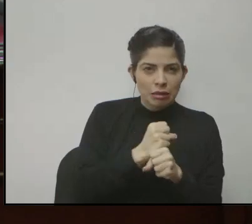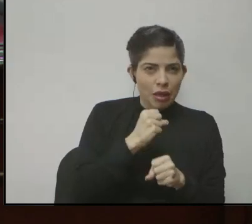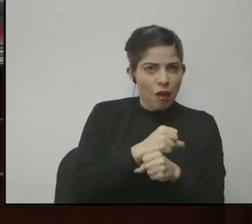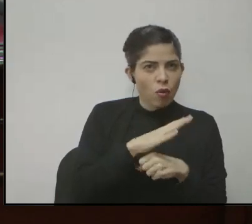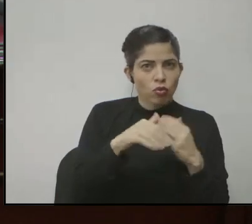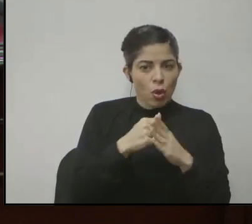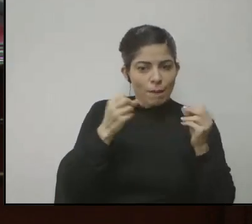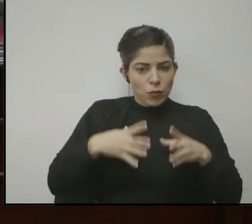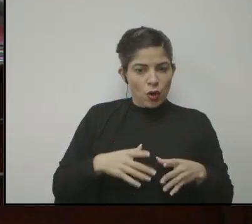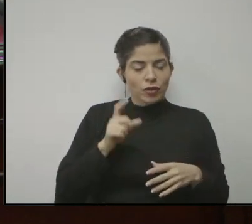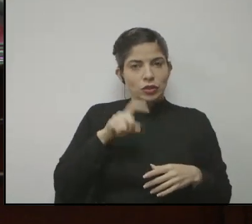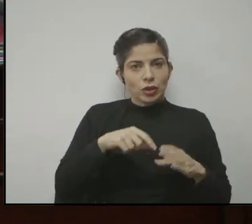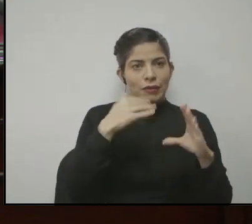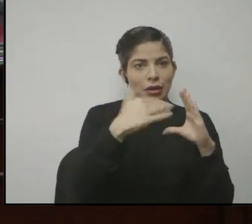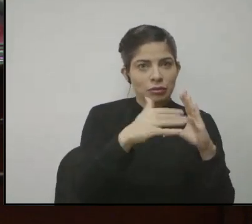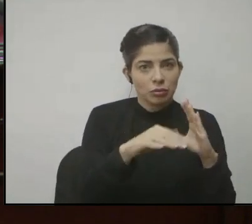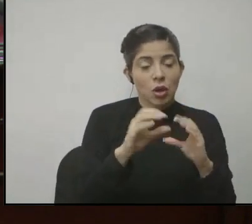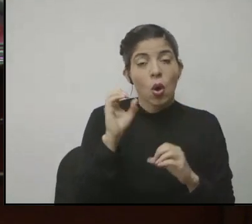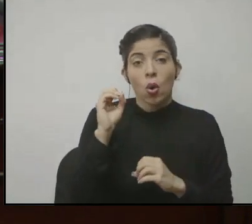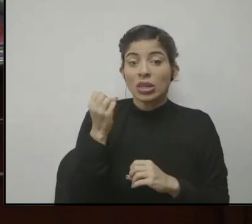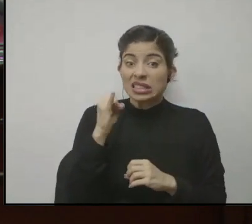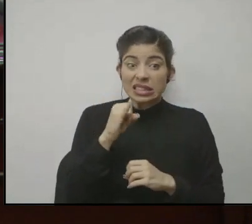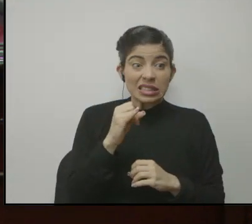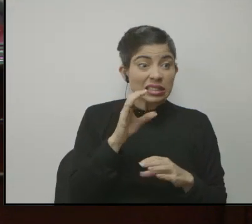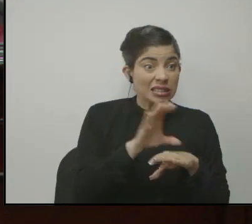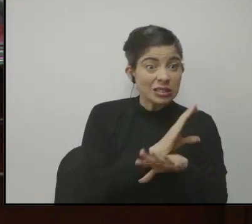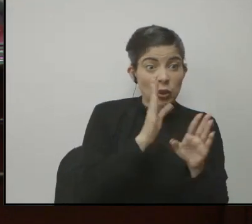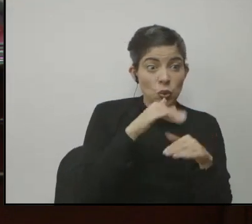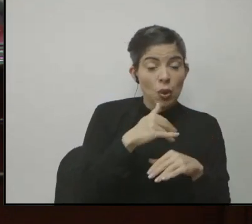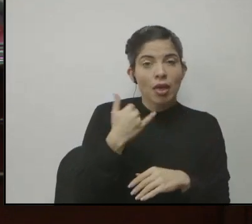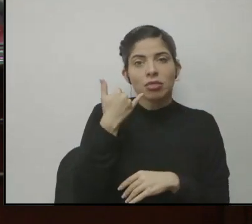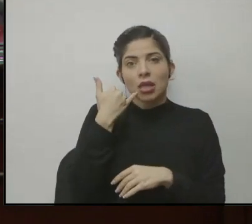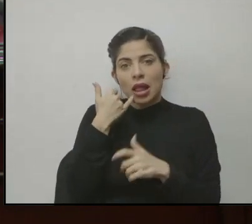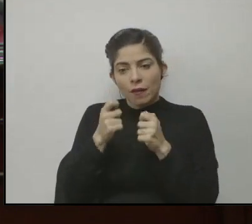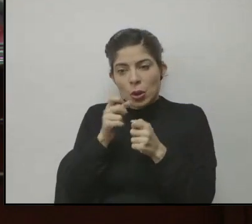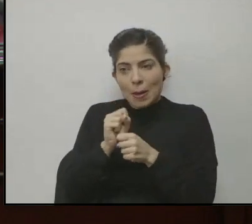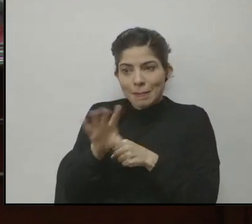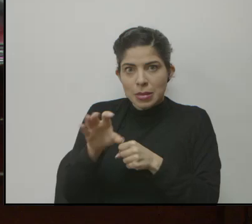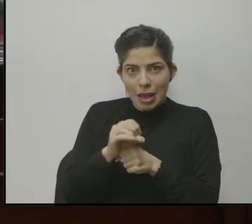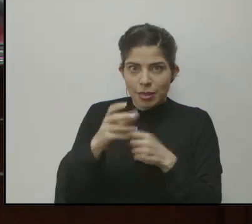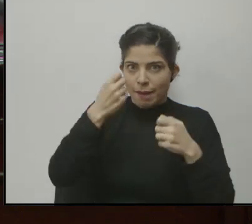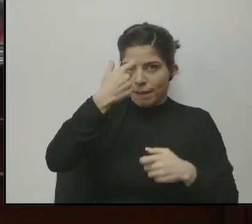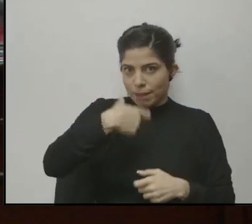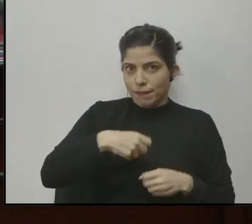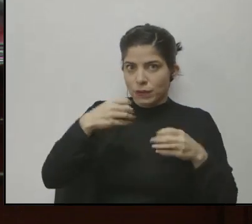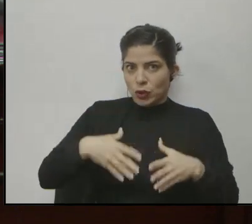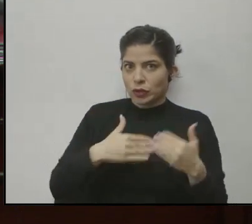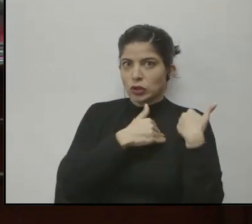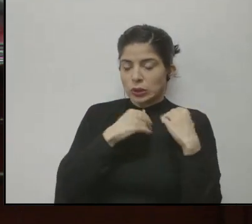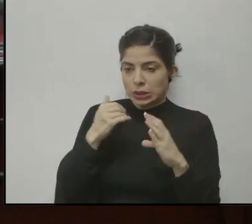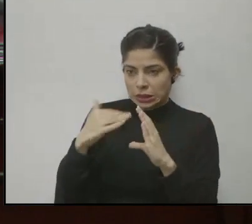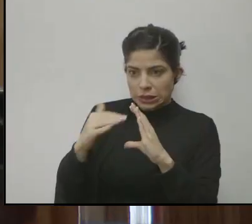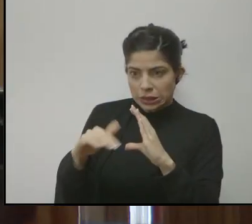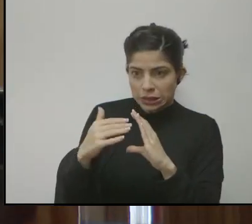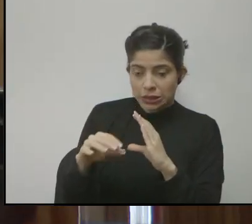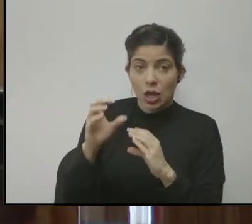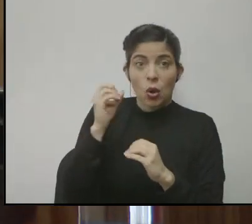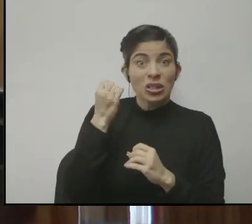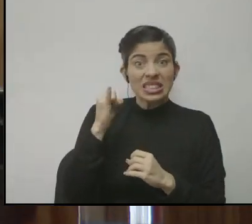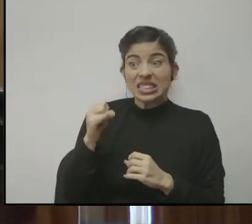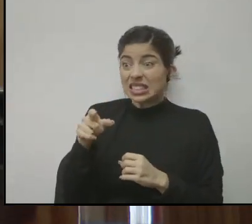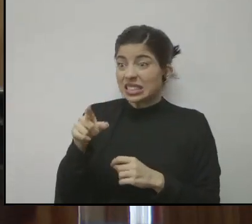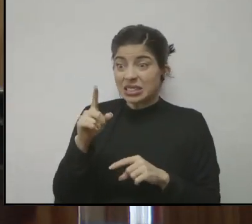a otros puede ser que se los hacen llegar por el teléfono, tal vez, a otros podrá ser que presencialmente hacen unas